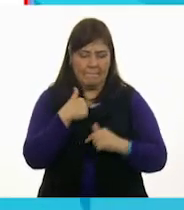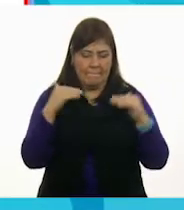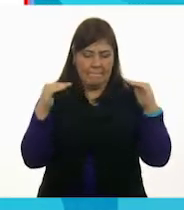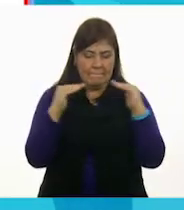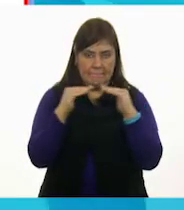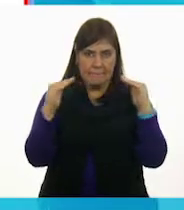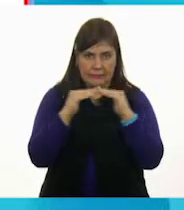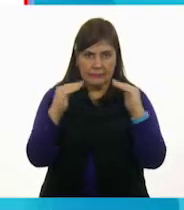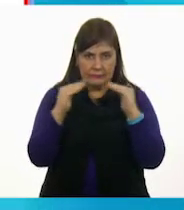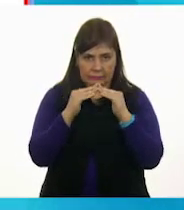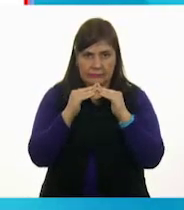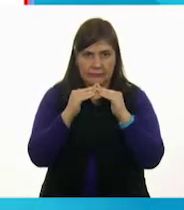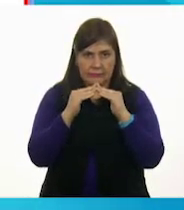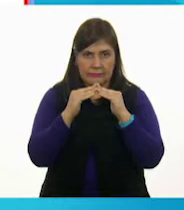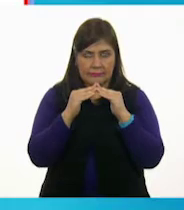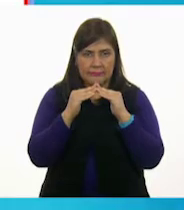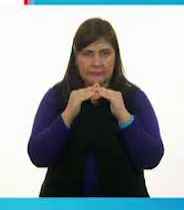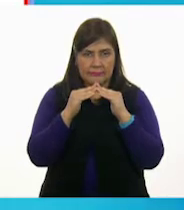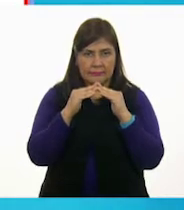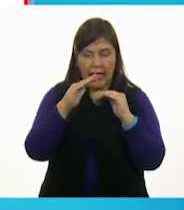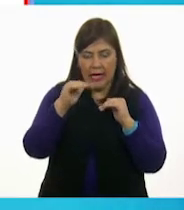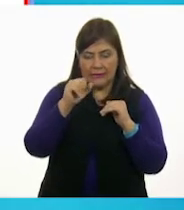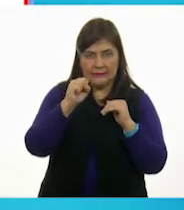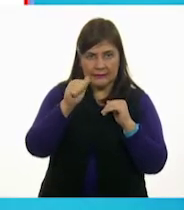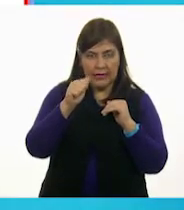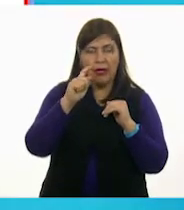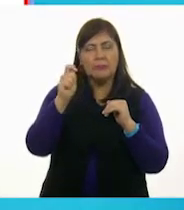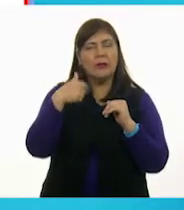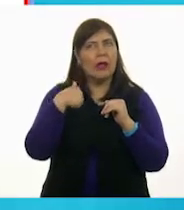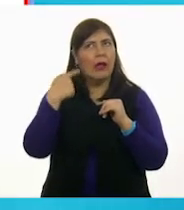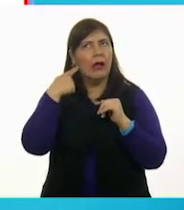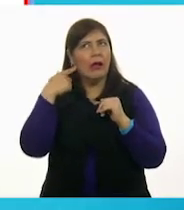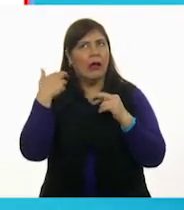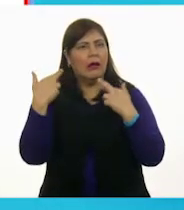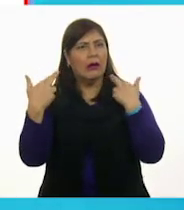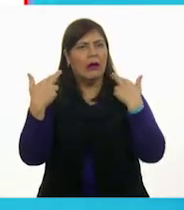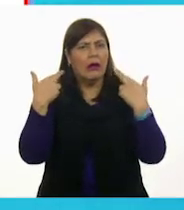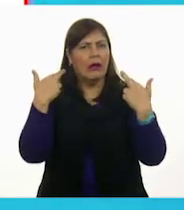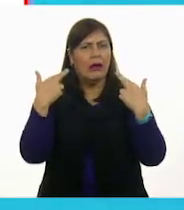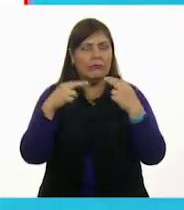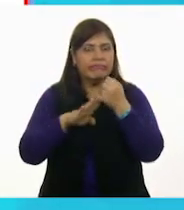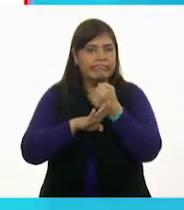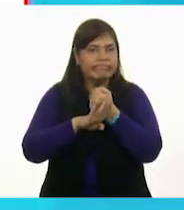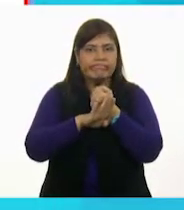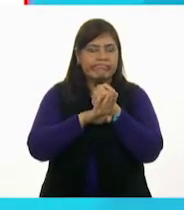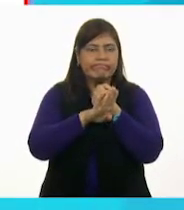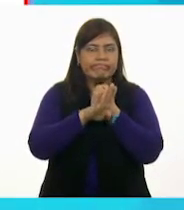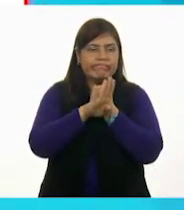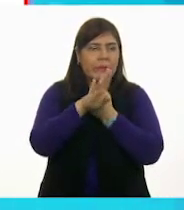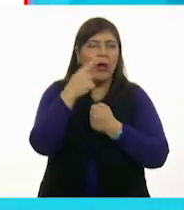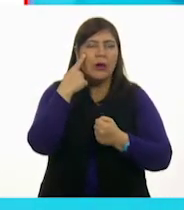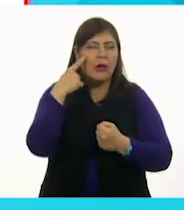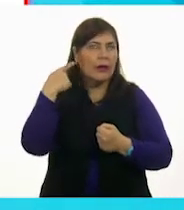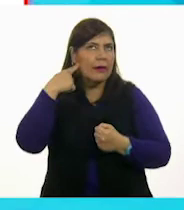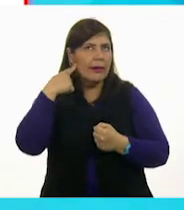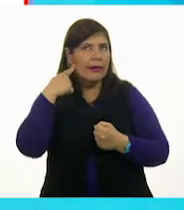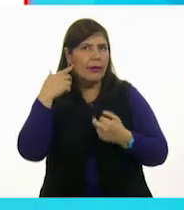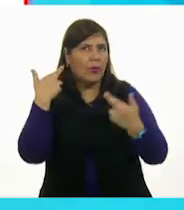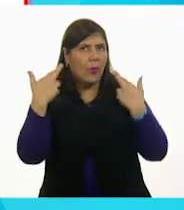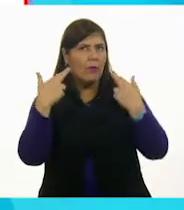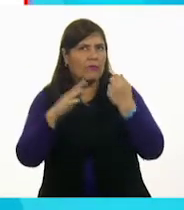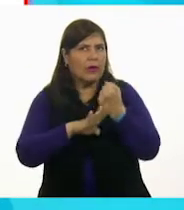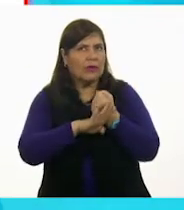y escucho ruidos y hay como un fantasmita. Entonces, escucho ruidos de fantasmas.